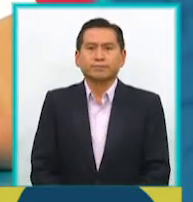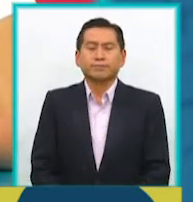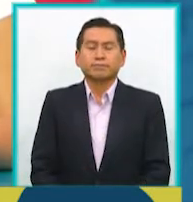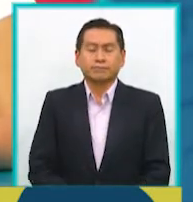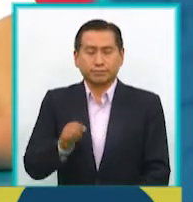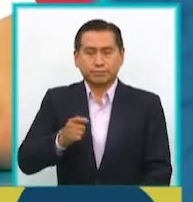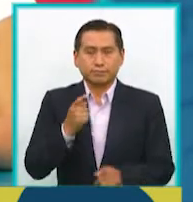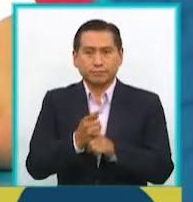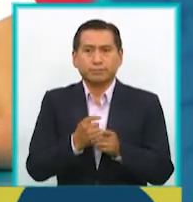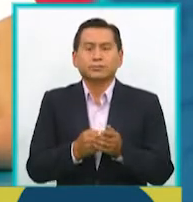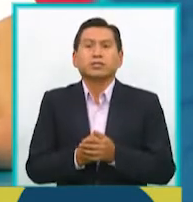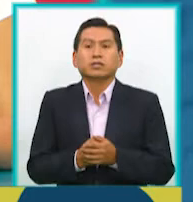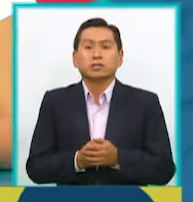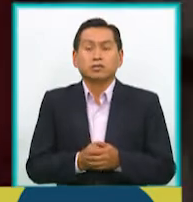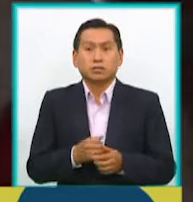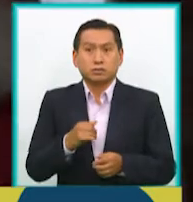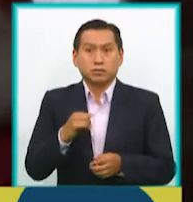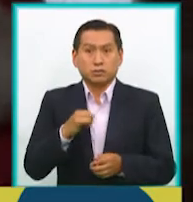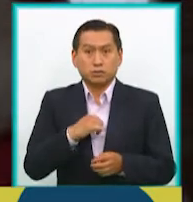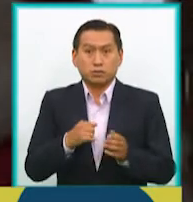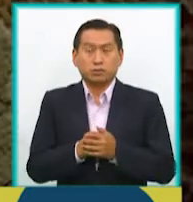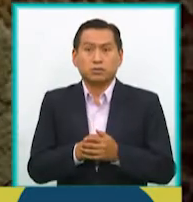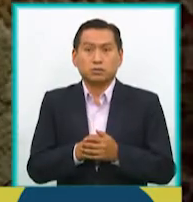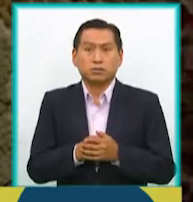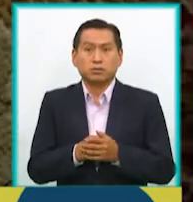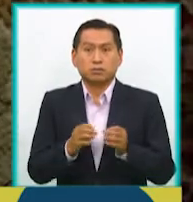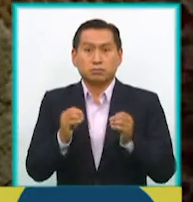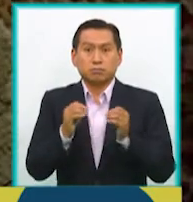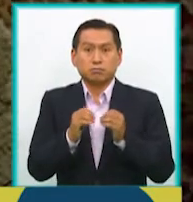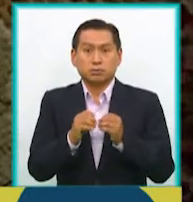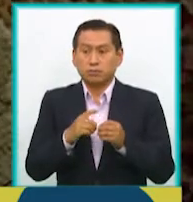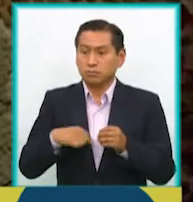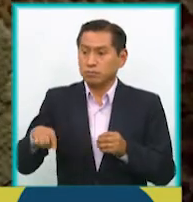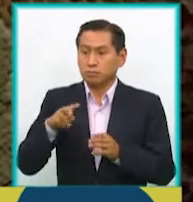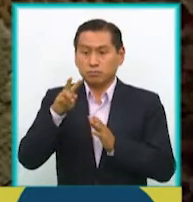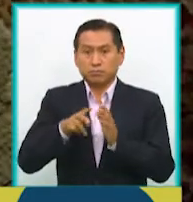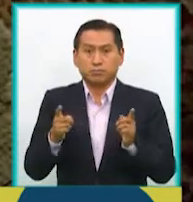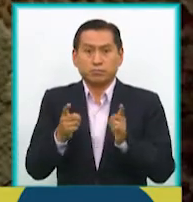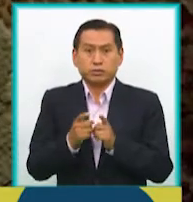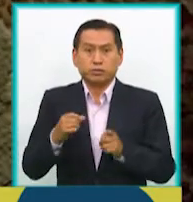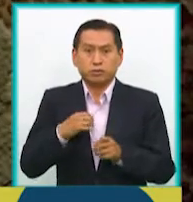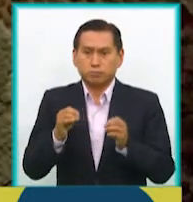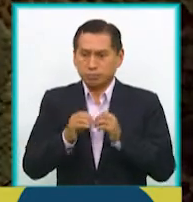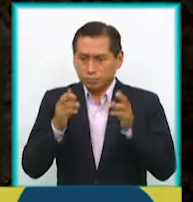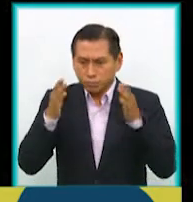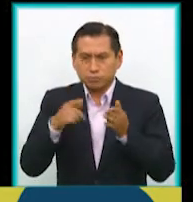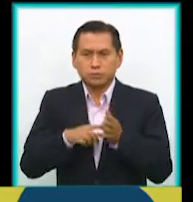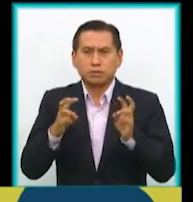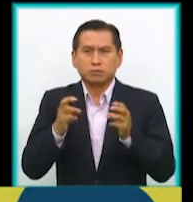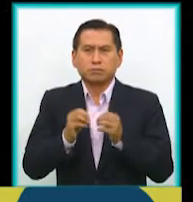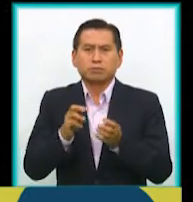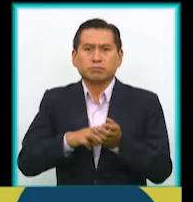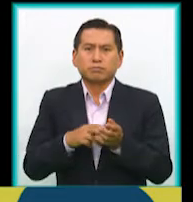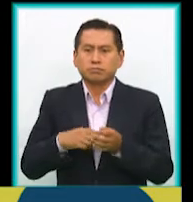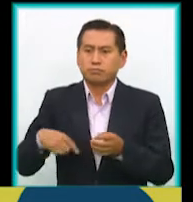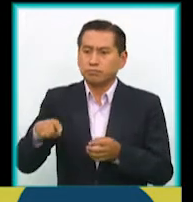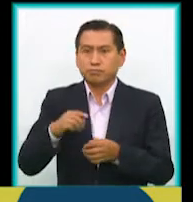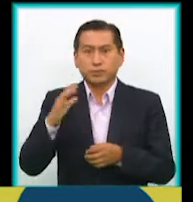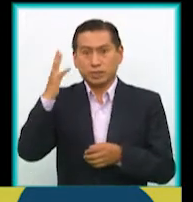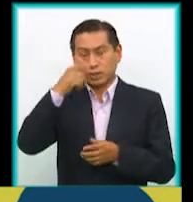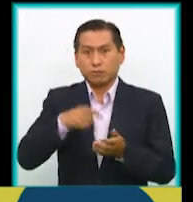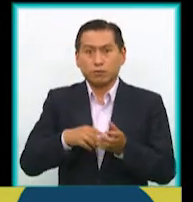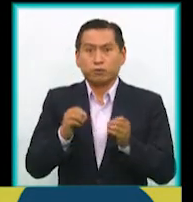Sí, yo vengo, además de venir de los cortometrajes, soy muy fanático del cortometraje, porque me parece que es un formato hermoso,